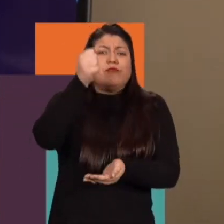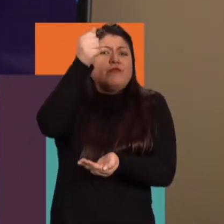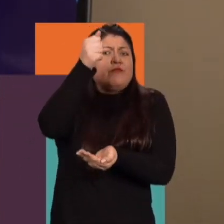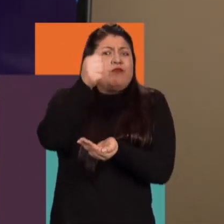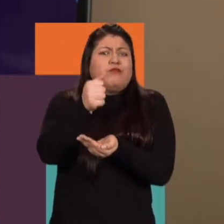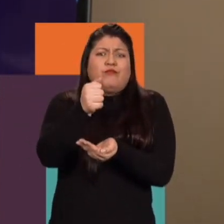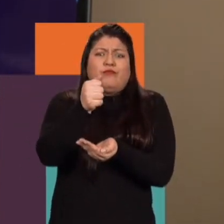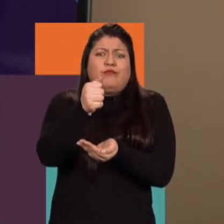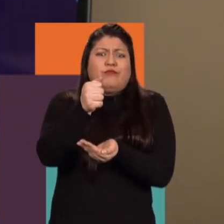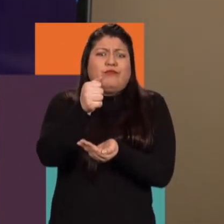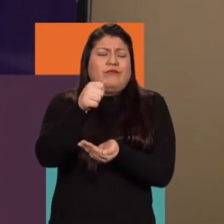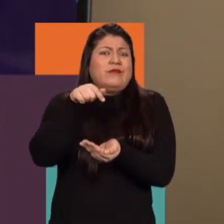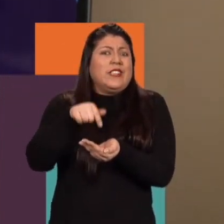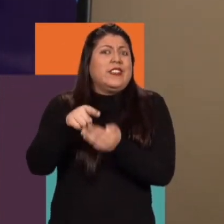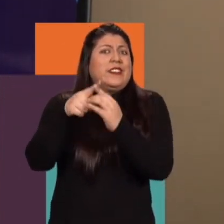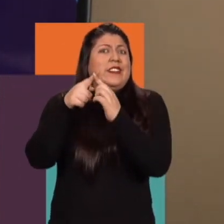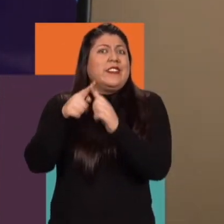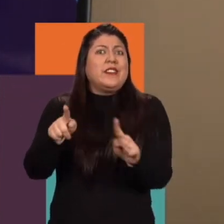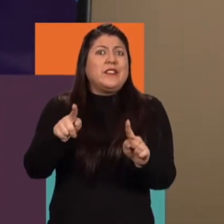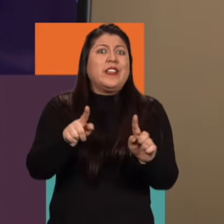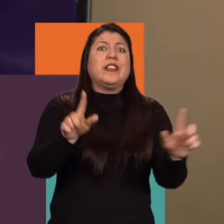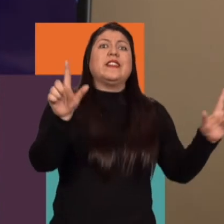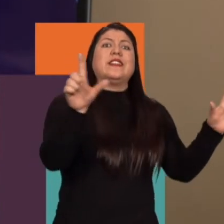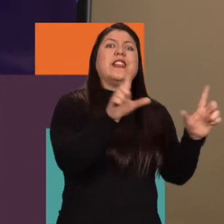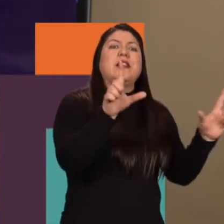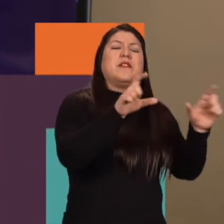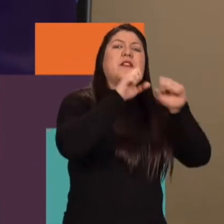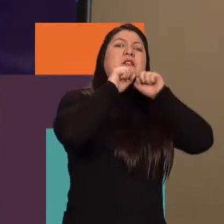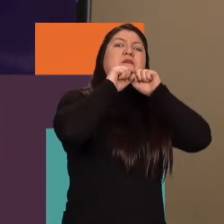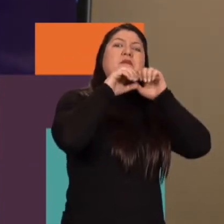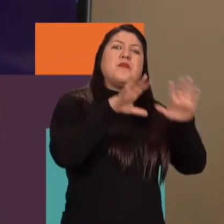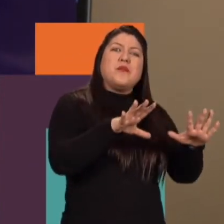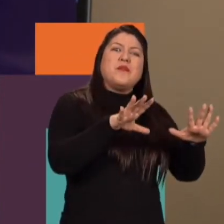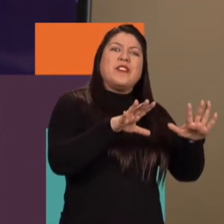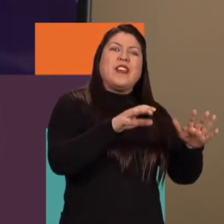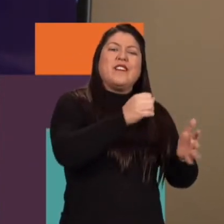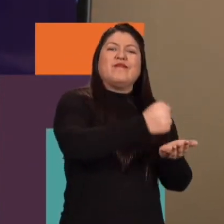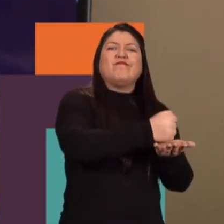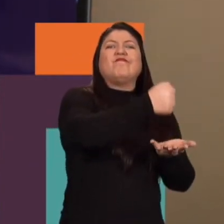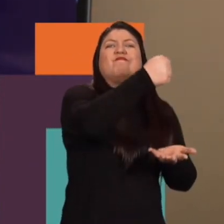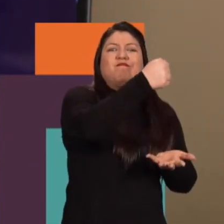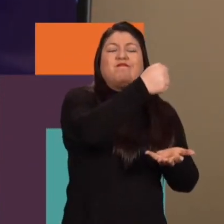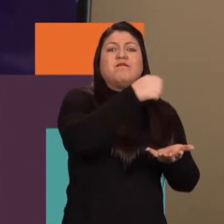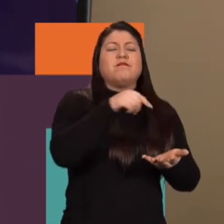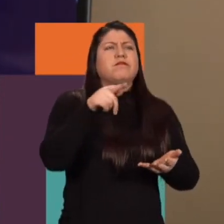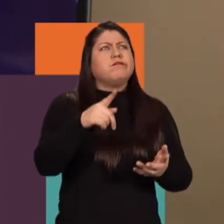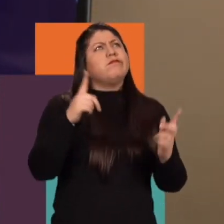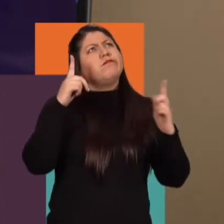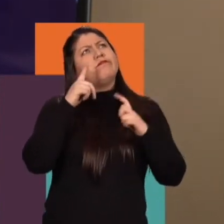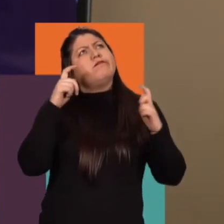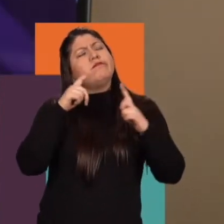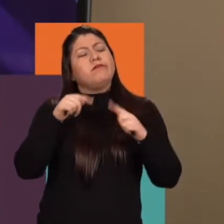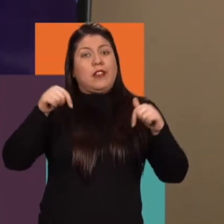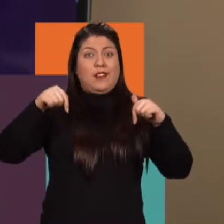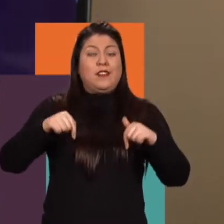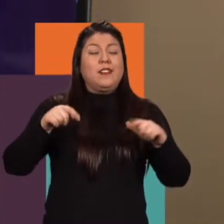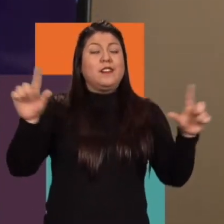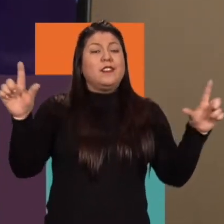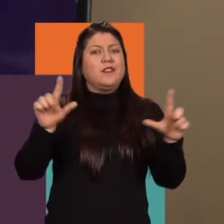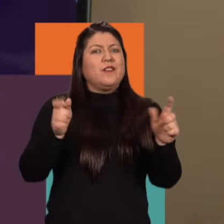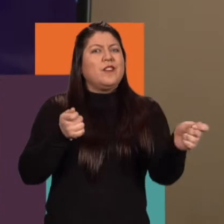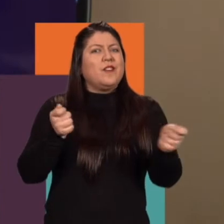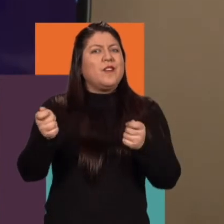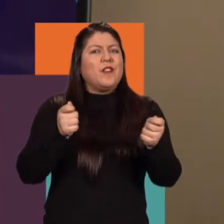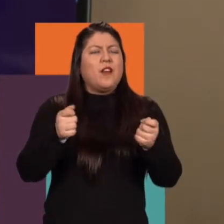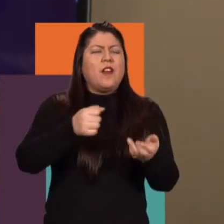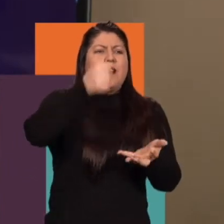muy reducidos comparados con la televisión pública. Y nos gustaría entender desde Toma el Control cómo esa